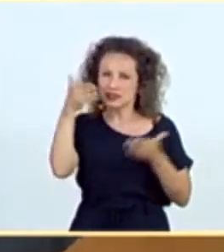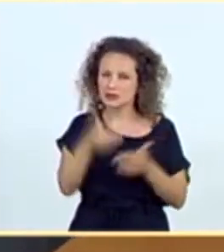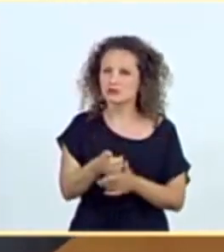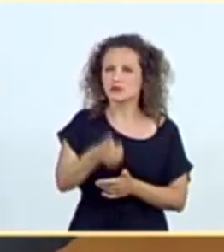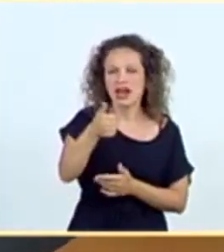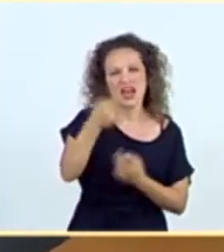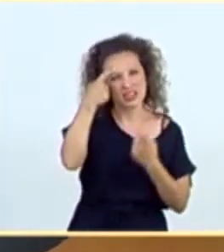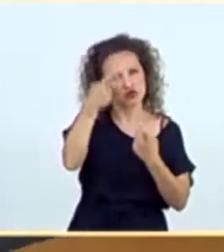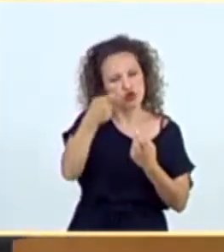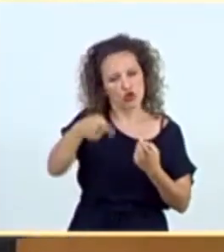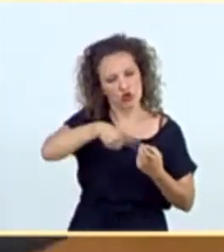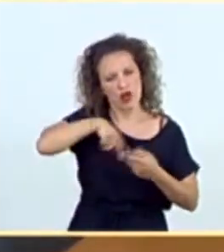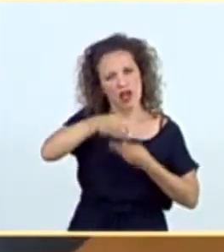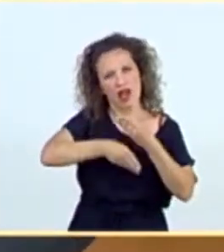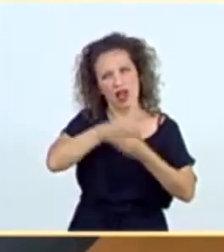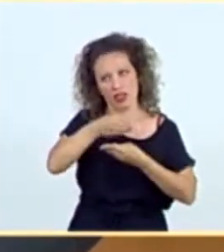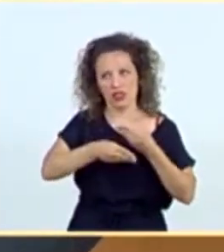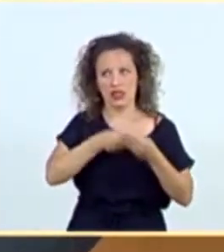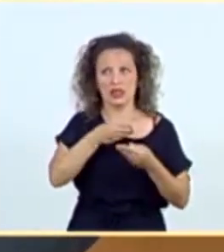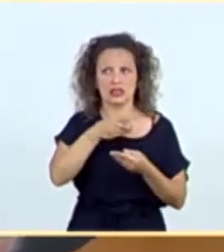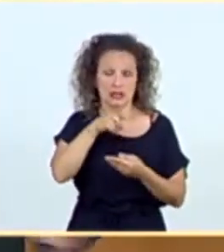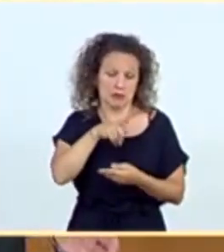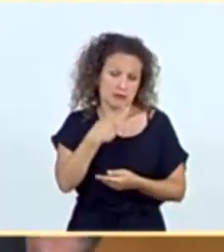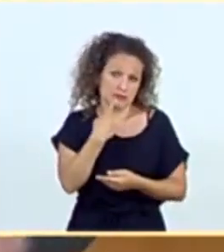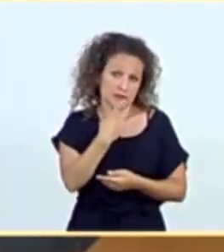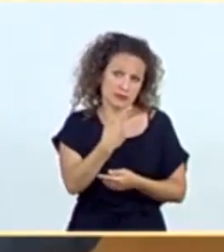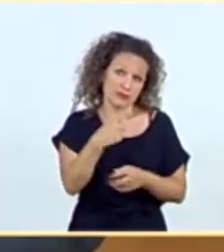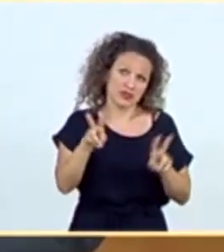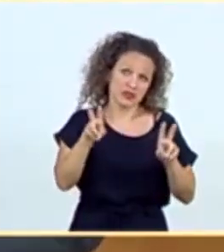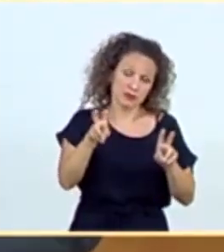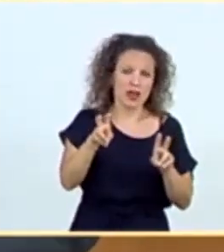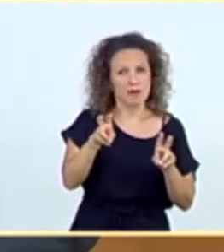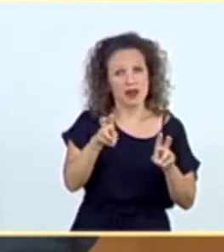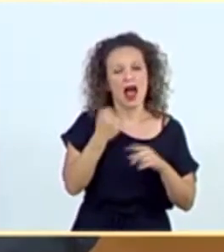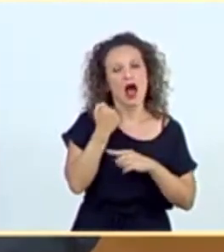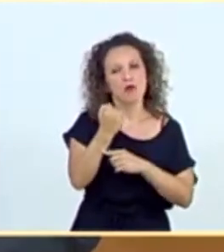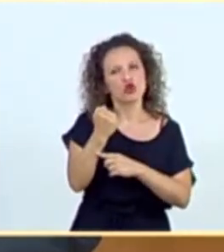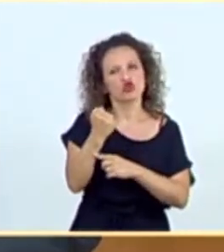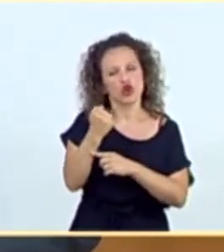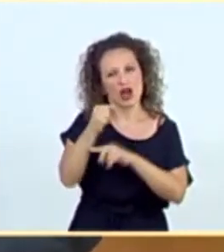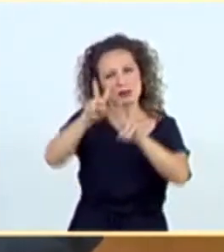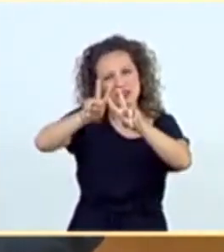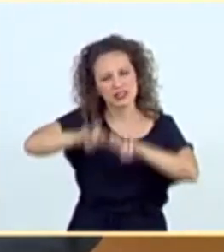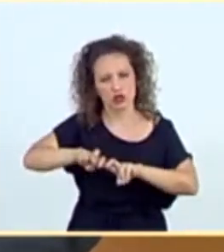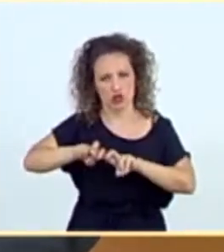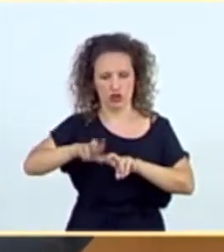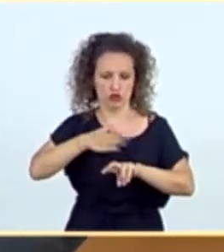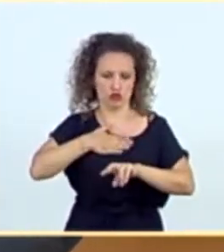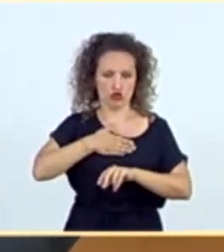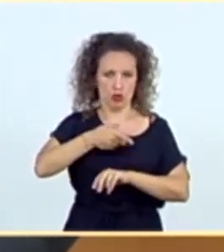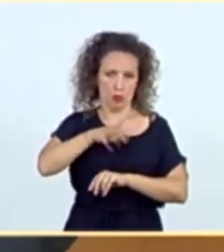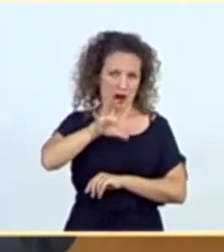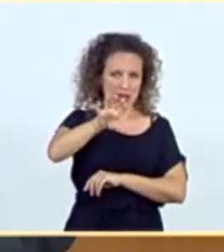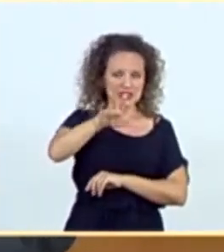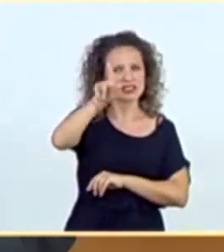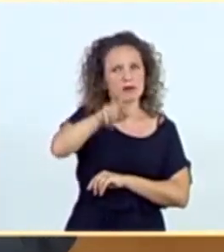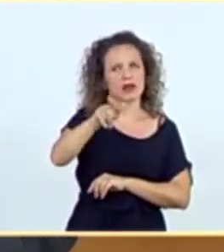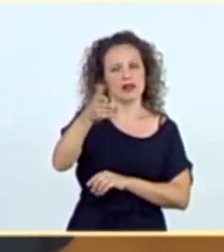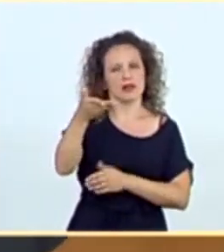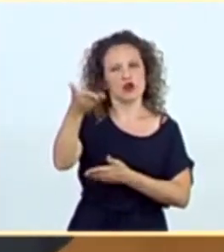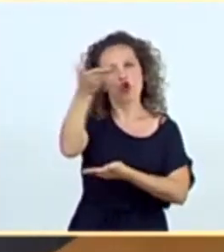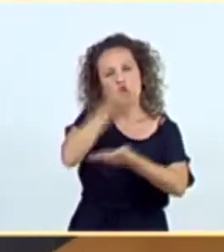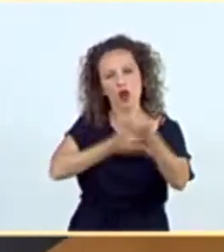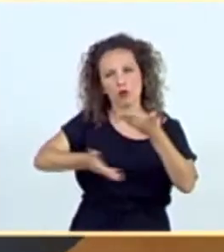al esfuerzo que también estamos haciendo, usted también me ha hablado del mismo, en materia de apoyo a la investigación en nuestro país y en materia de colaboración con el